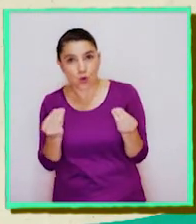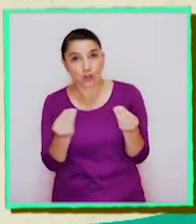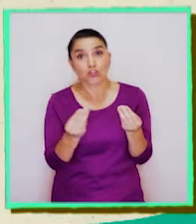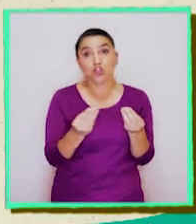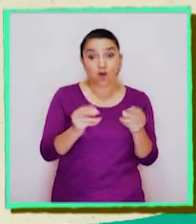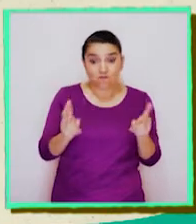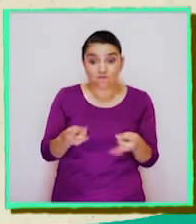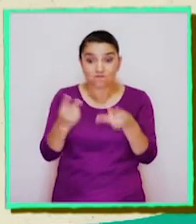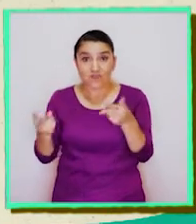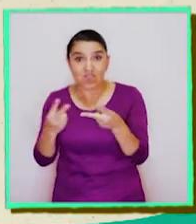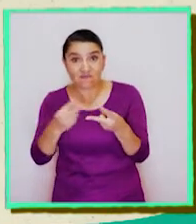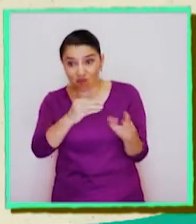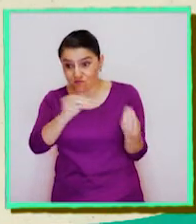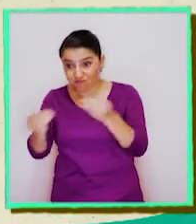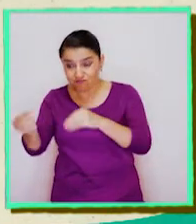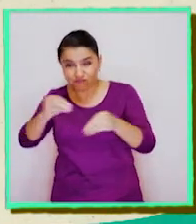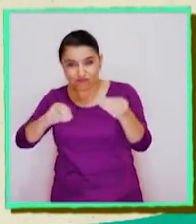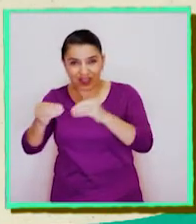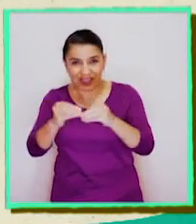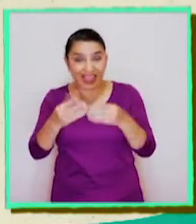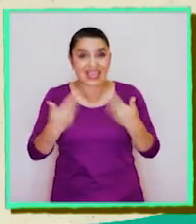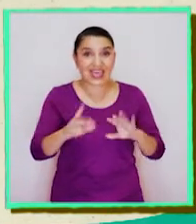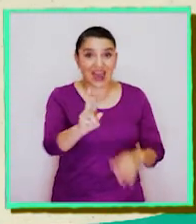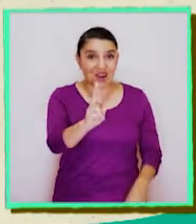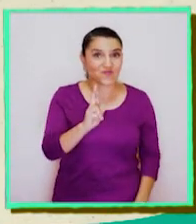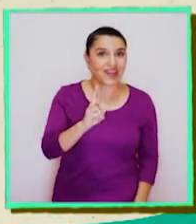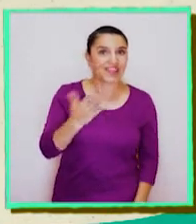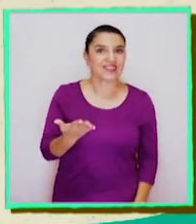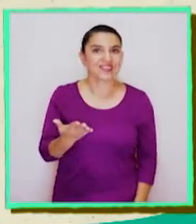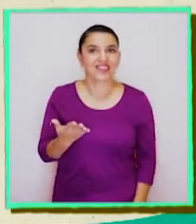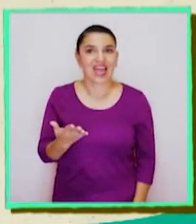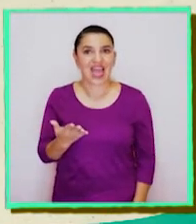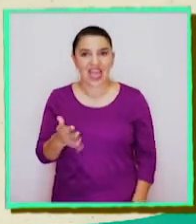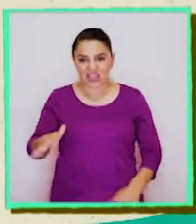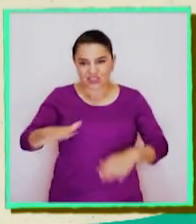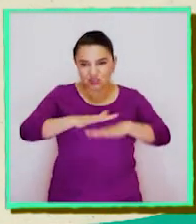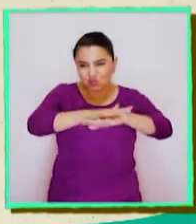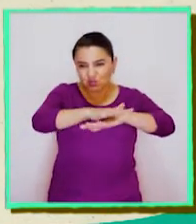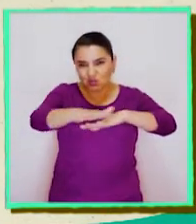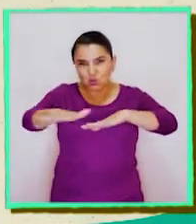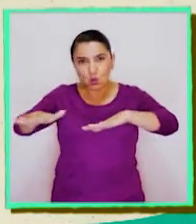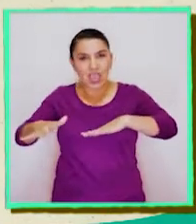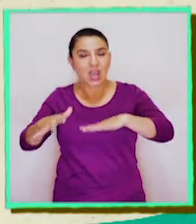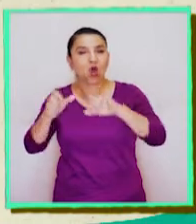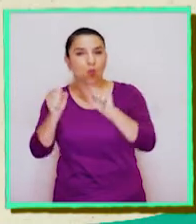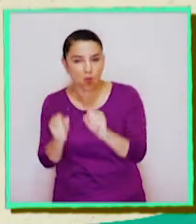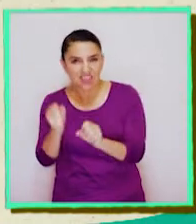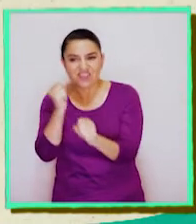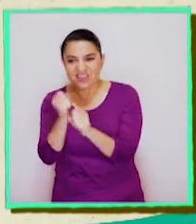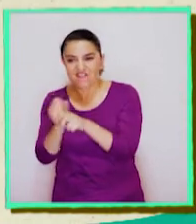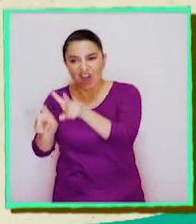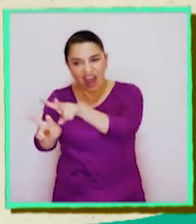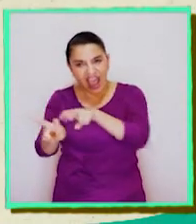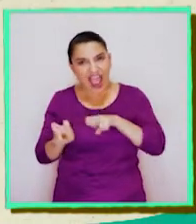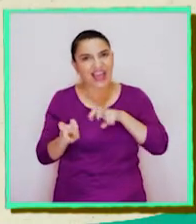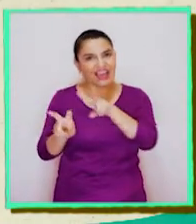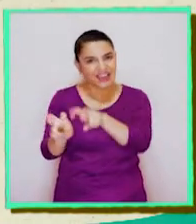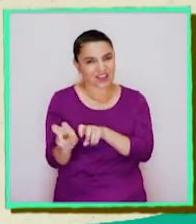materia orgánica. Y con esto sí que llegan a la respuesta. Son suelos fértiles para el trabajo agrícola.